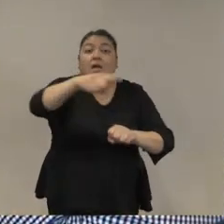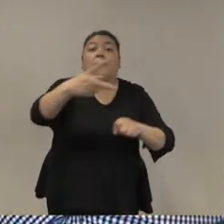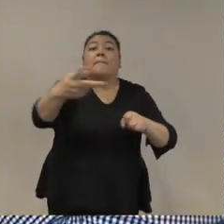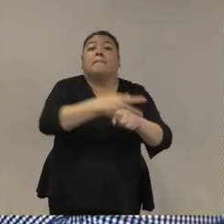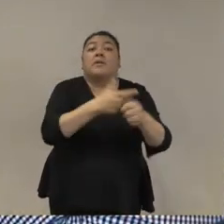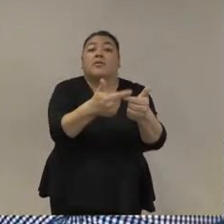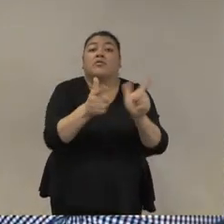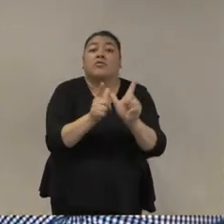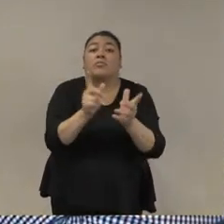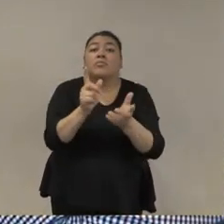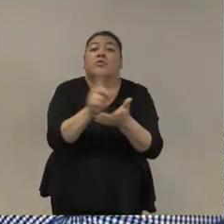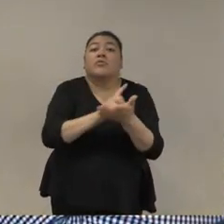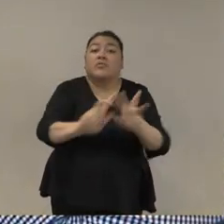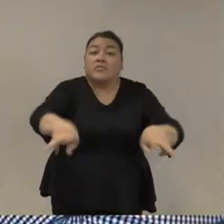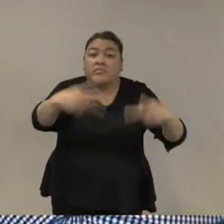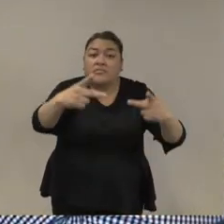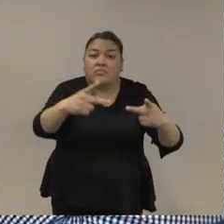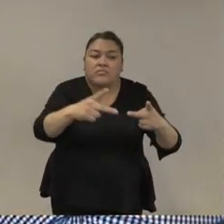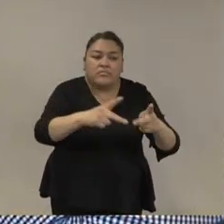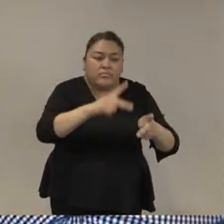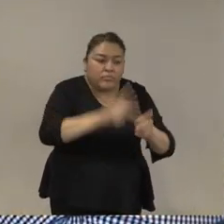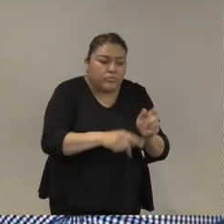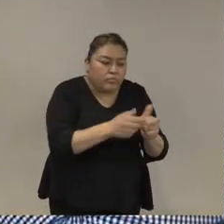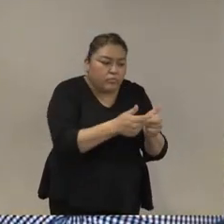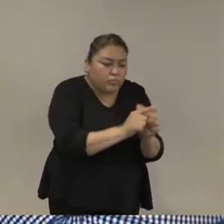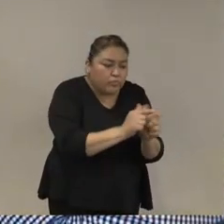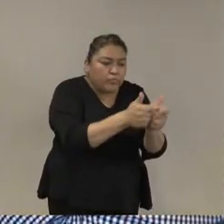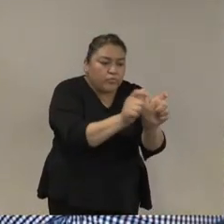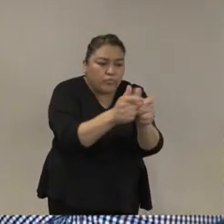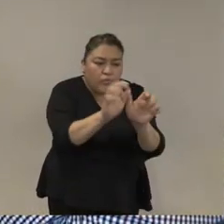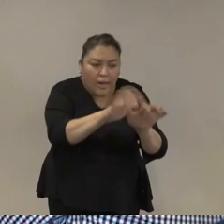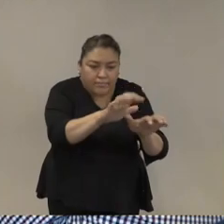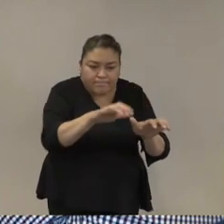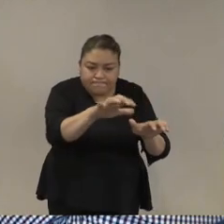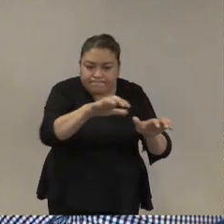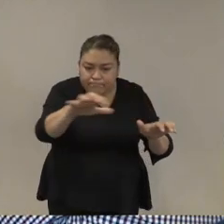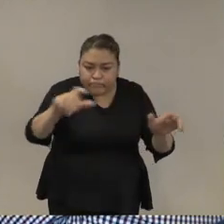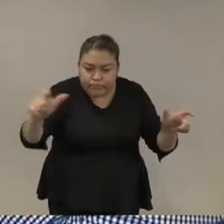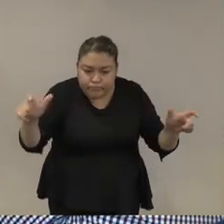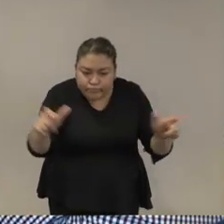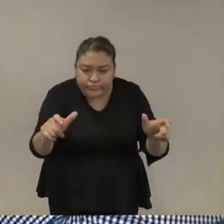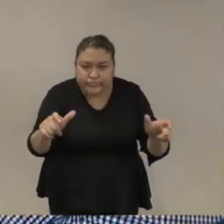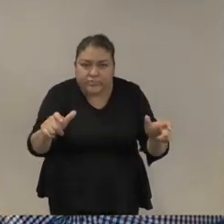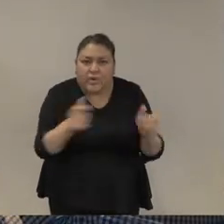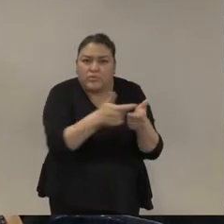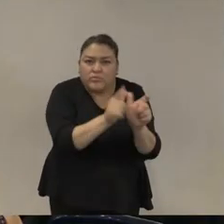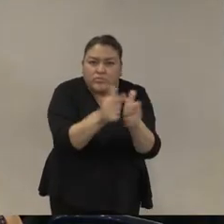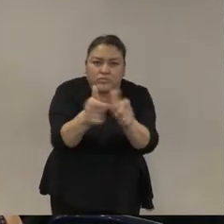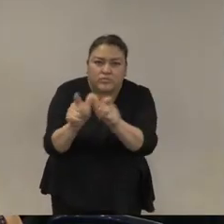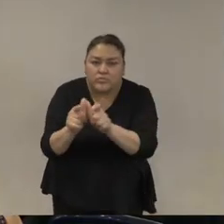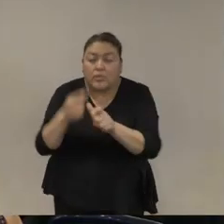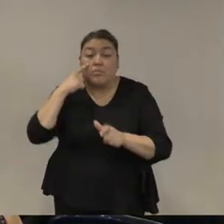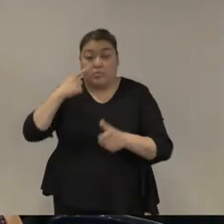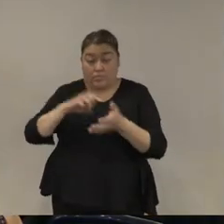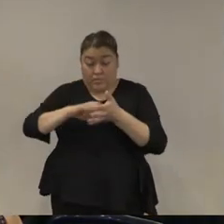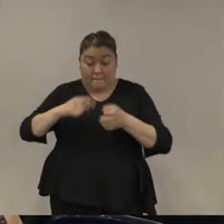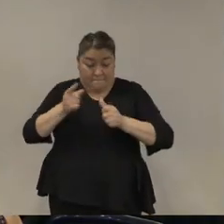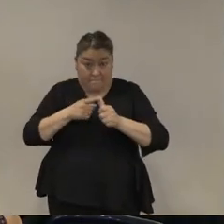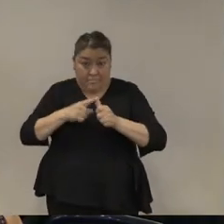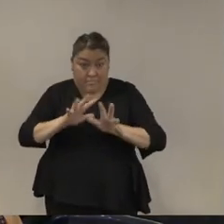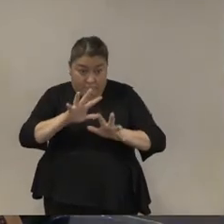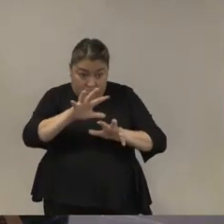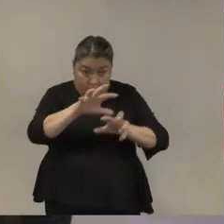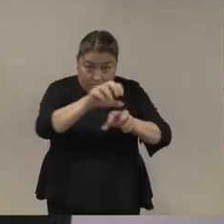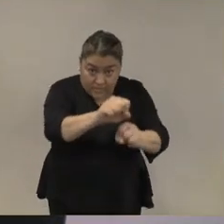lo que hizo con que los índices delictivos regresaran a los niveles anteriores del operativo militar entonces hay que pensar